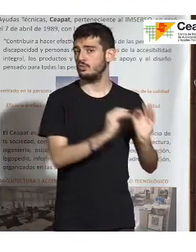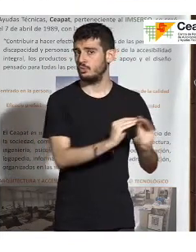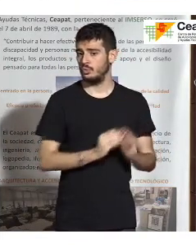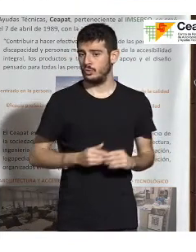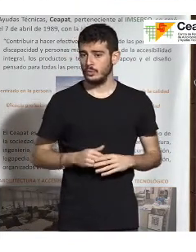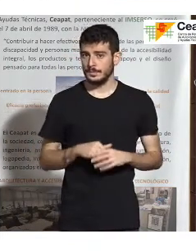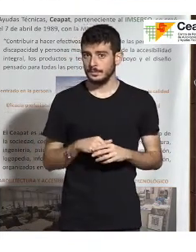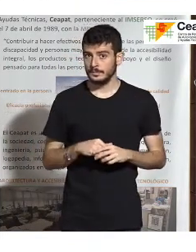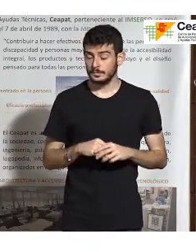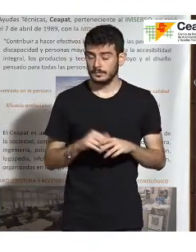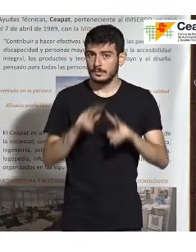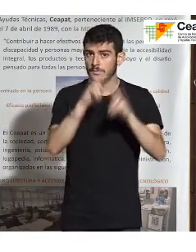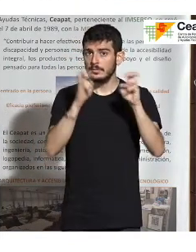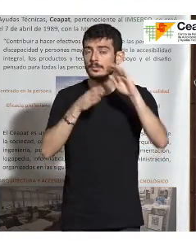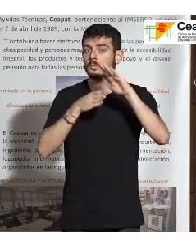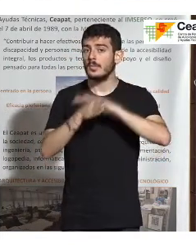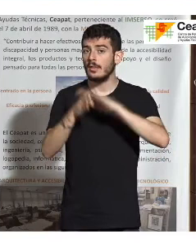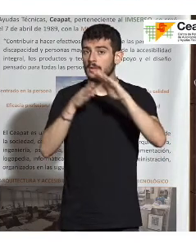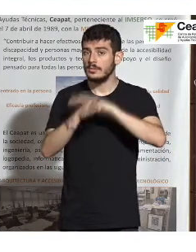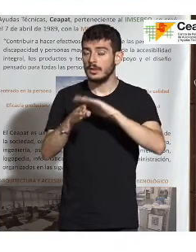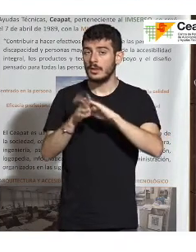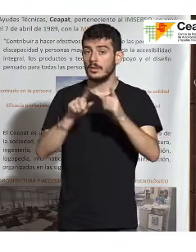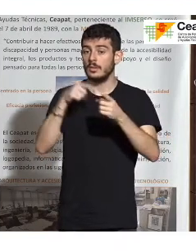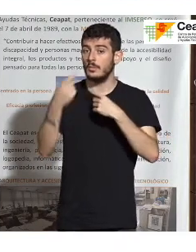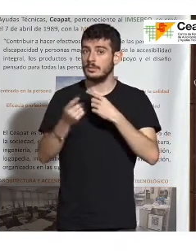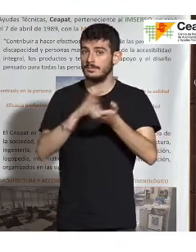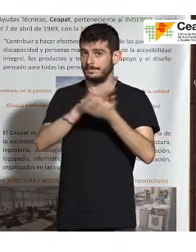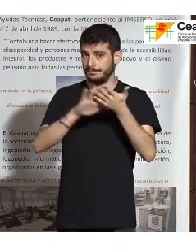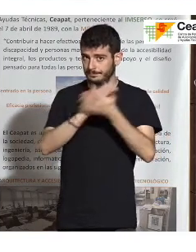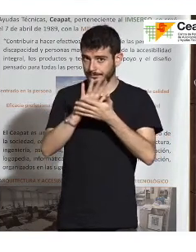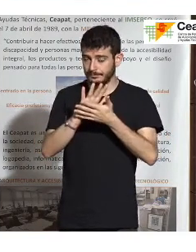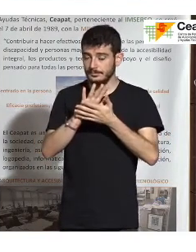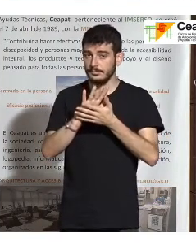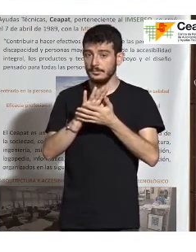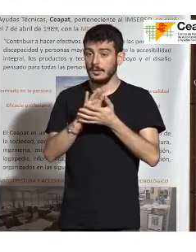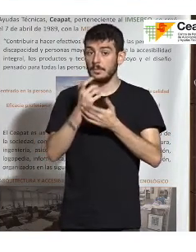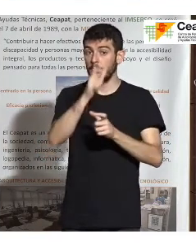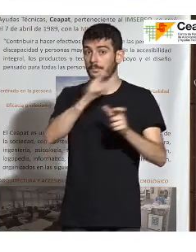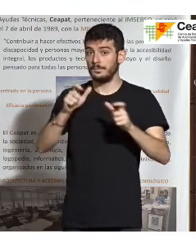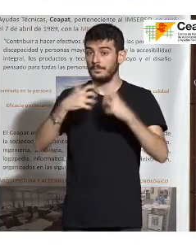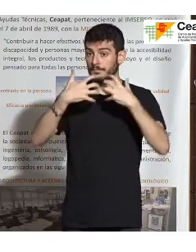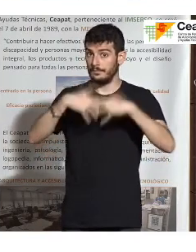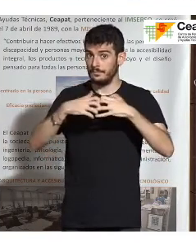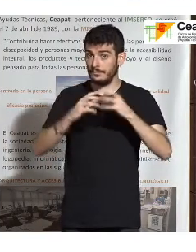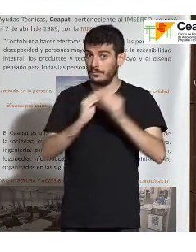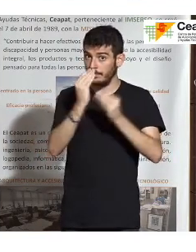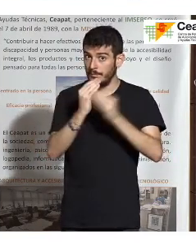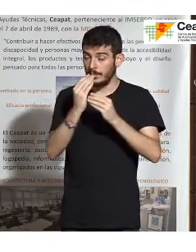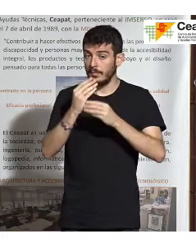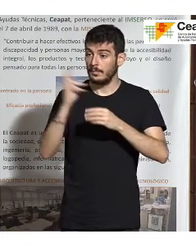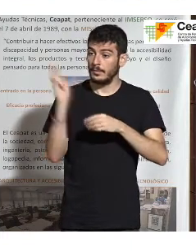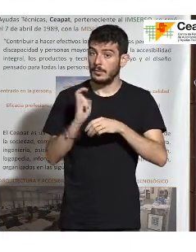En cuanto a accesibilidad, es algo que luego hablaremos posteriormente. Los fabricantes hemos venido trabajando en hacer